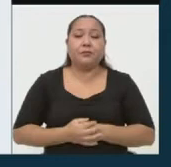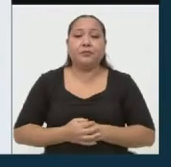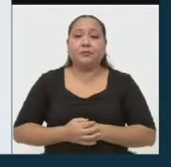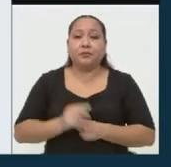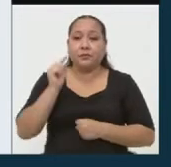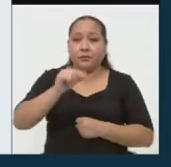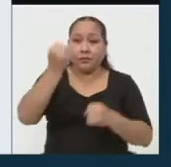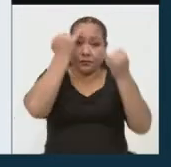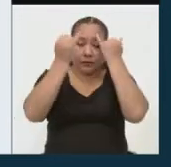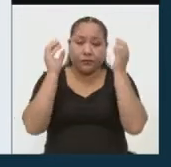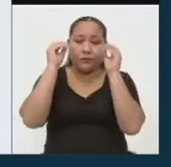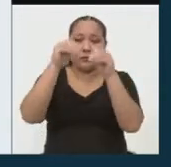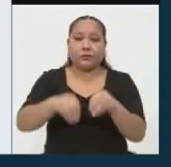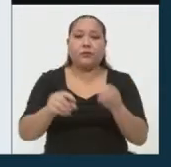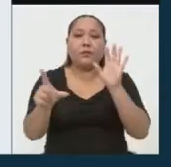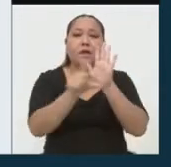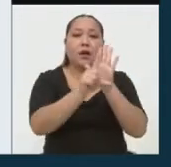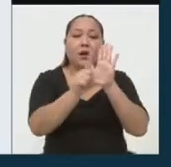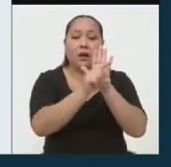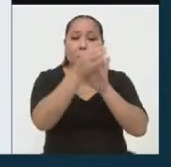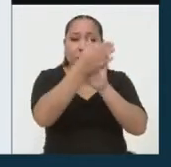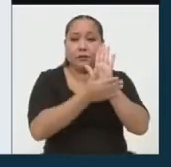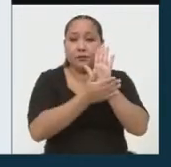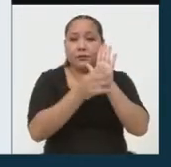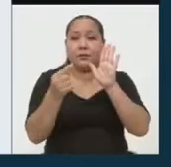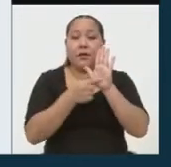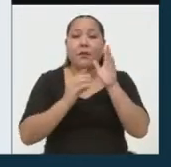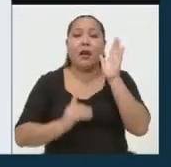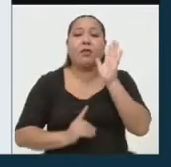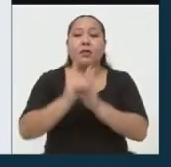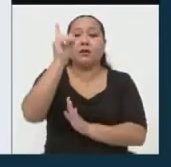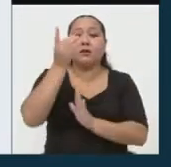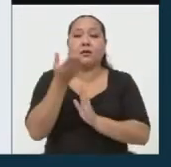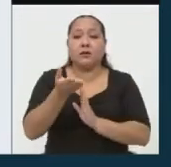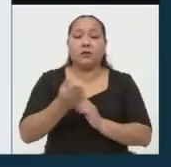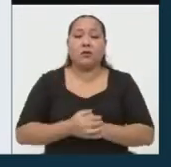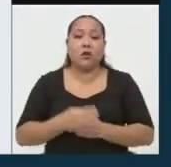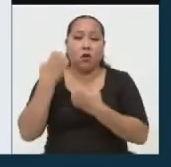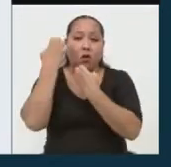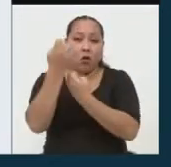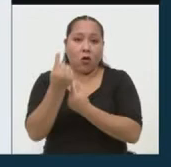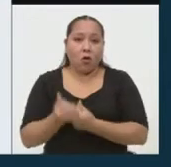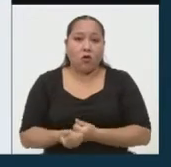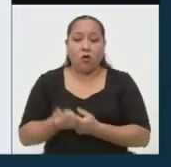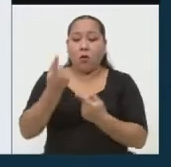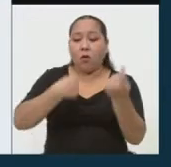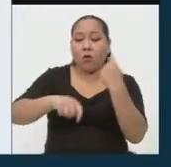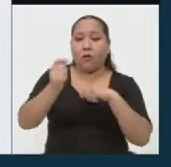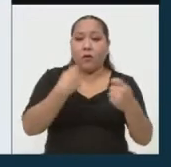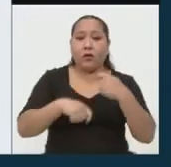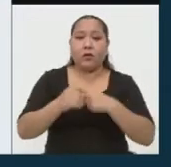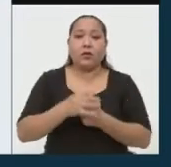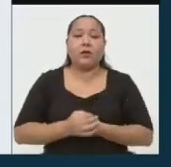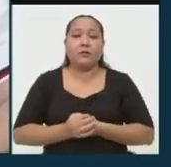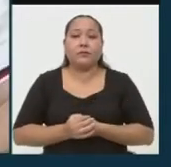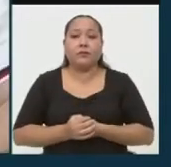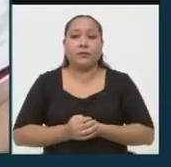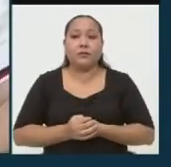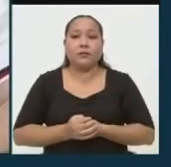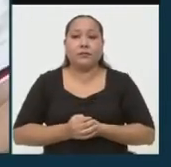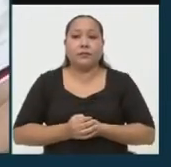estamos proponiendo una ley marco para el desarrollo económico, comercial y